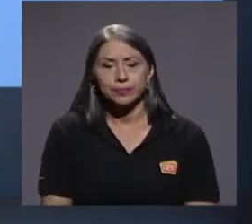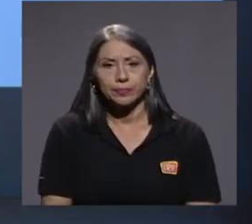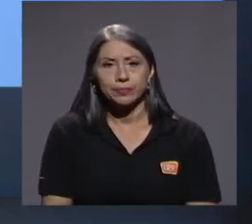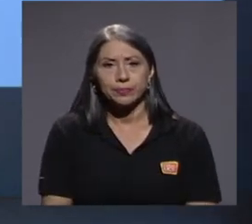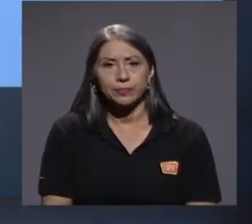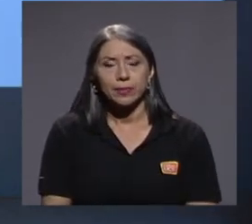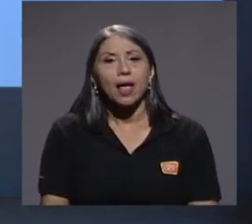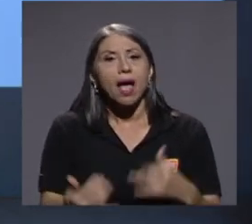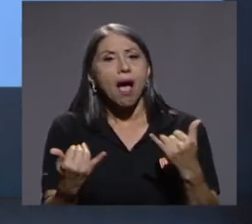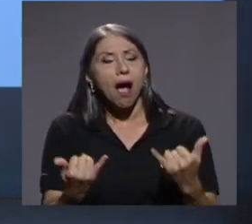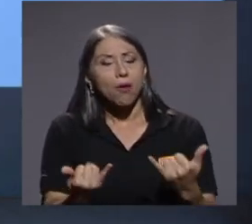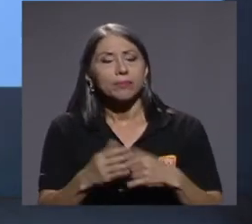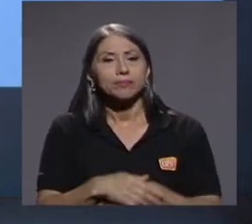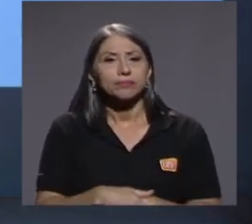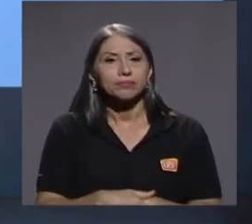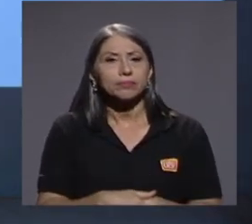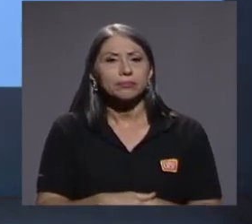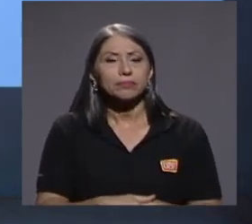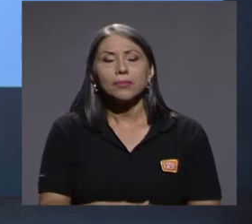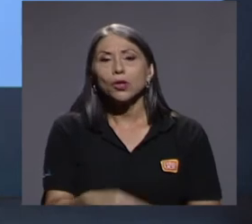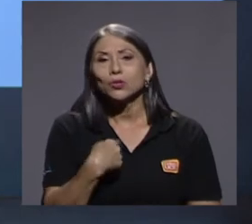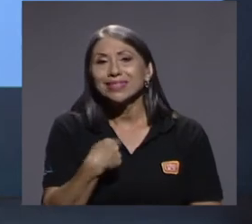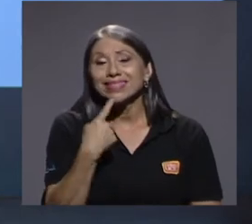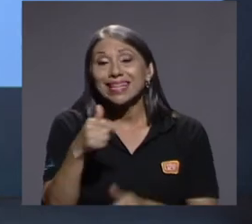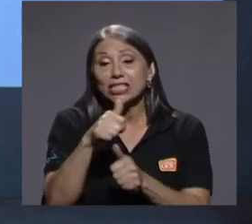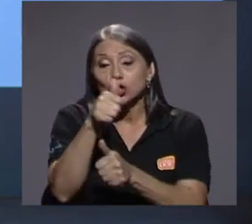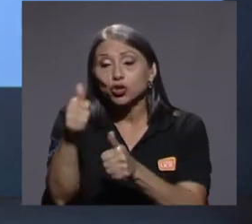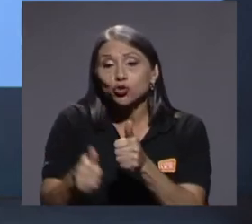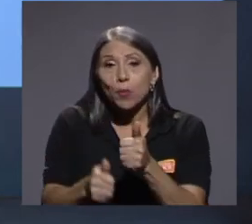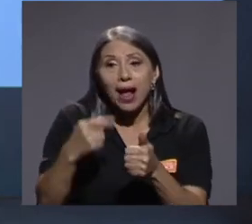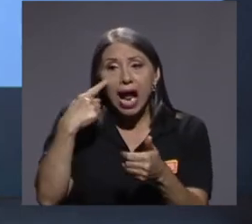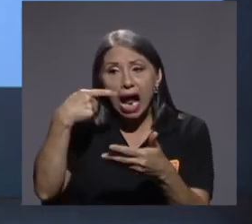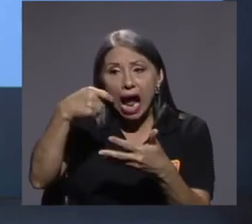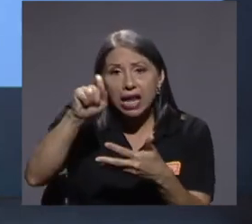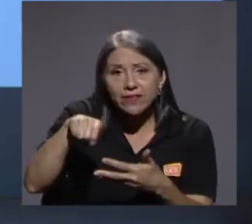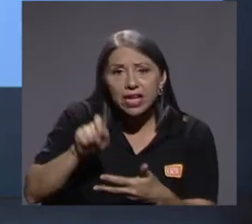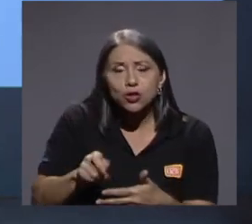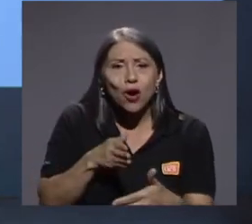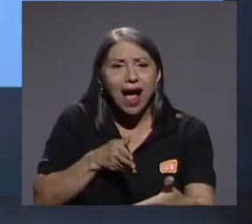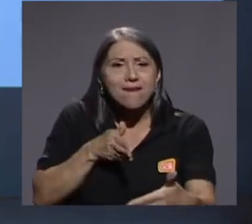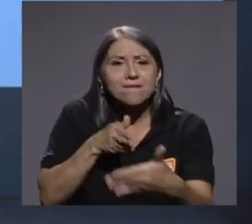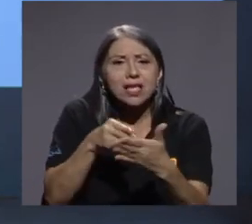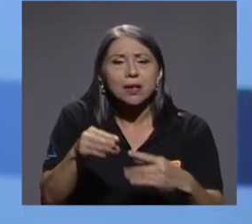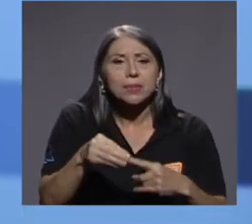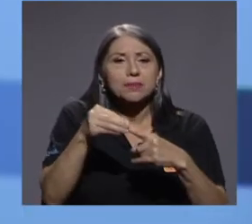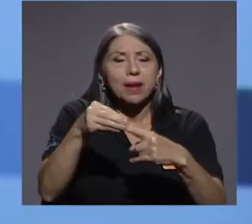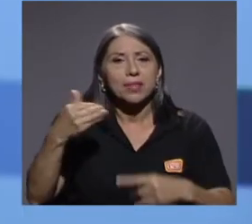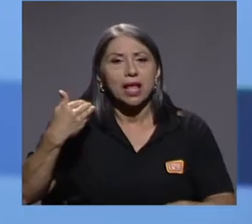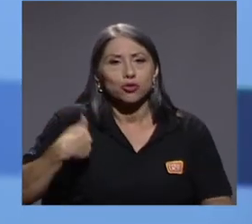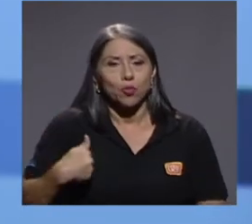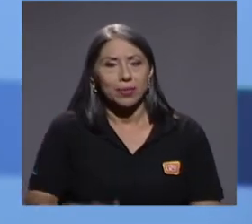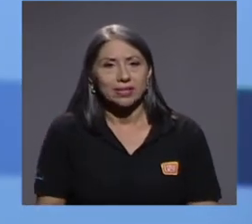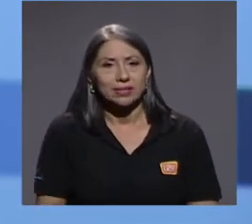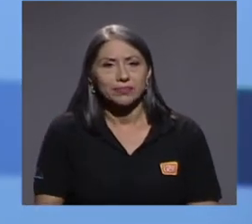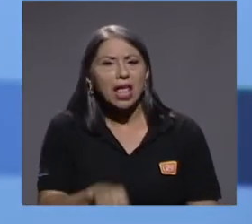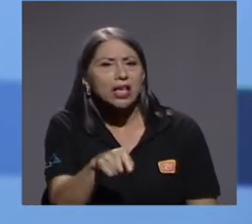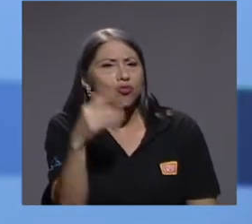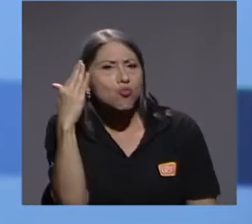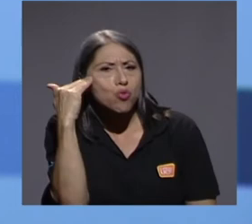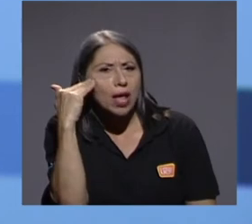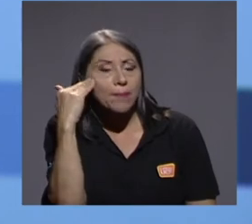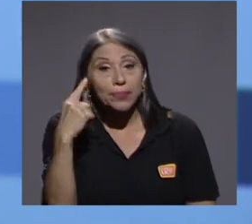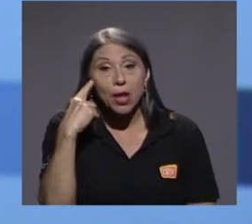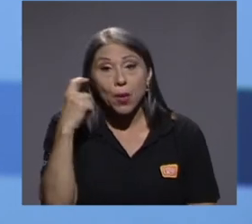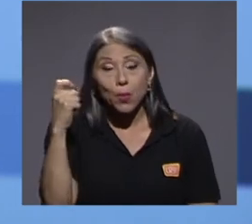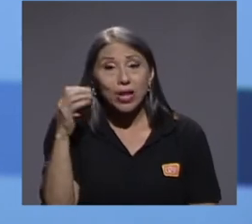Ahora bien, les mencioné que la subcalificación afecta principalmente a los hombres. Esto es porque las mujeres